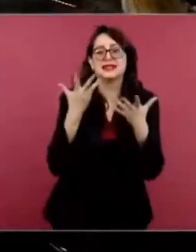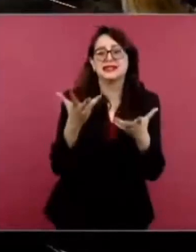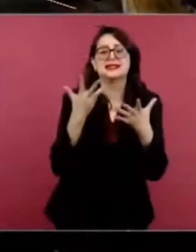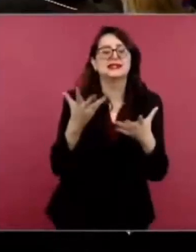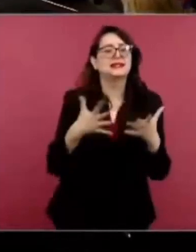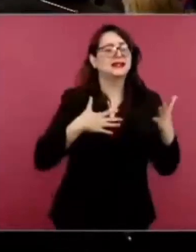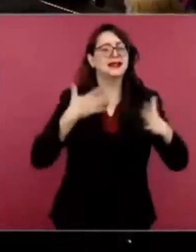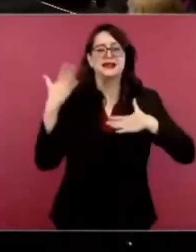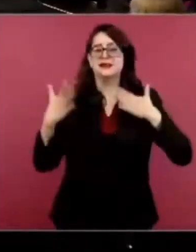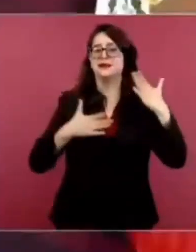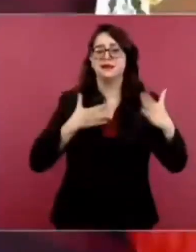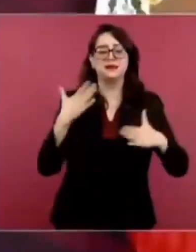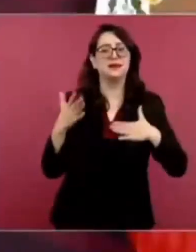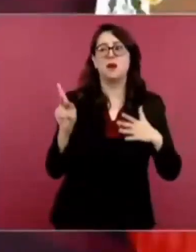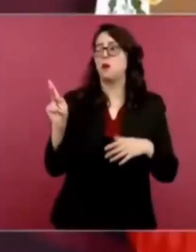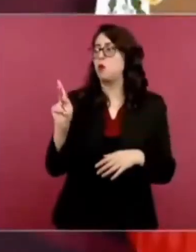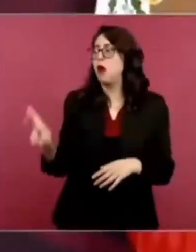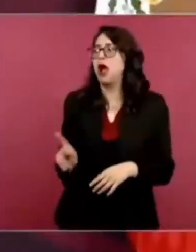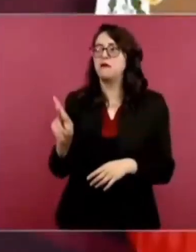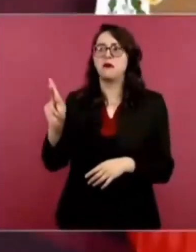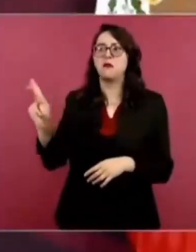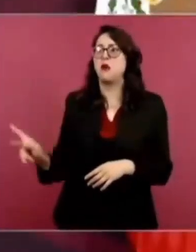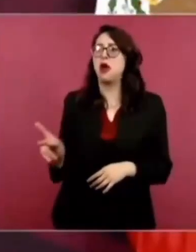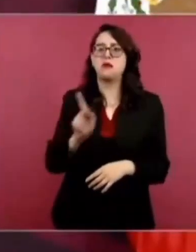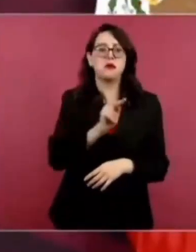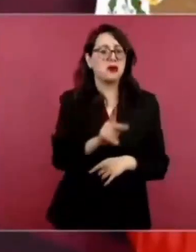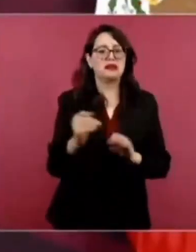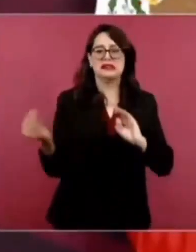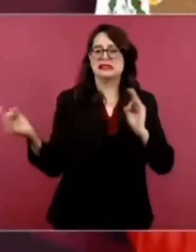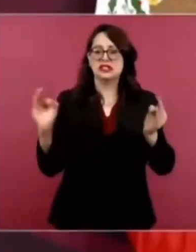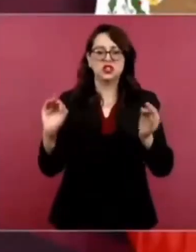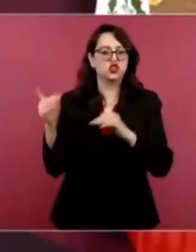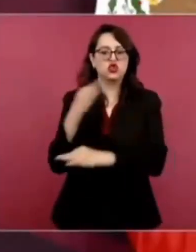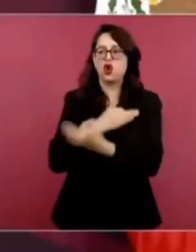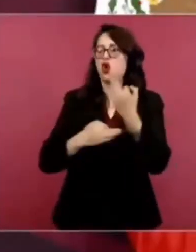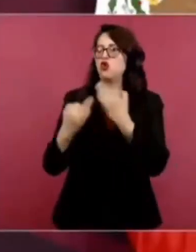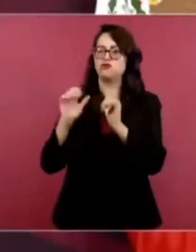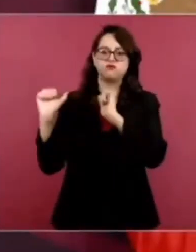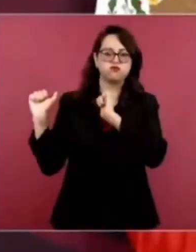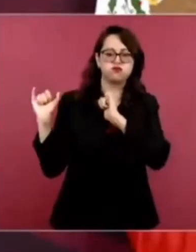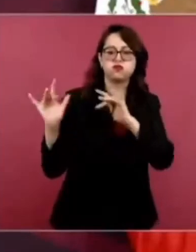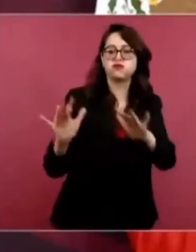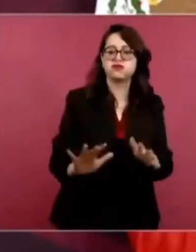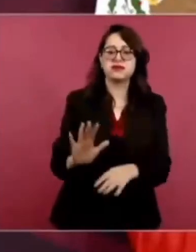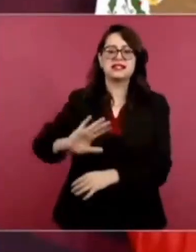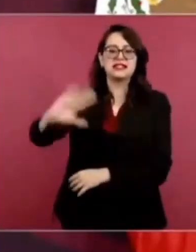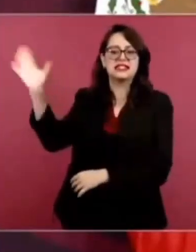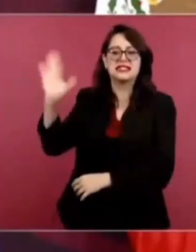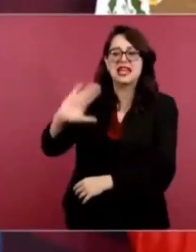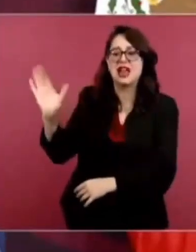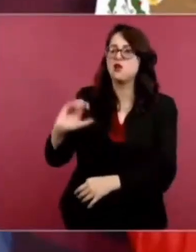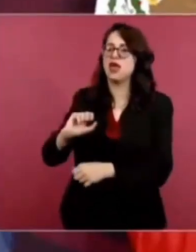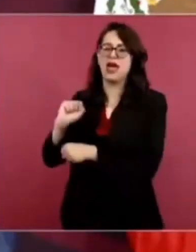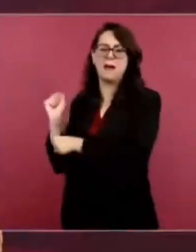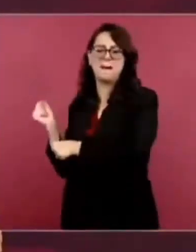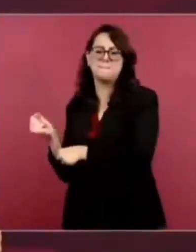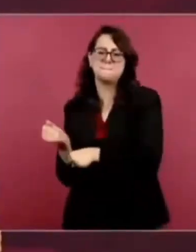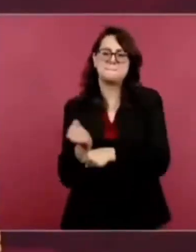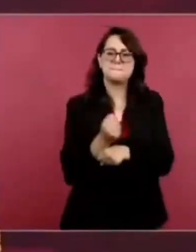todos los pueblos, a saludar, con banderas,